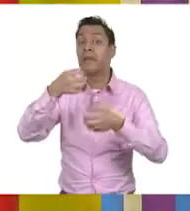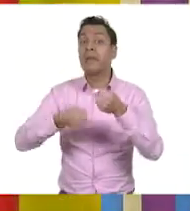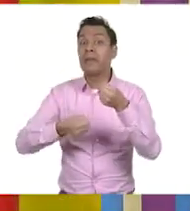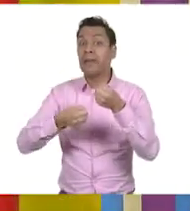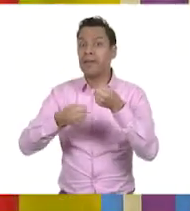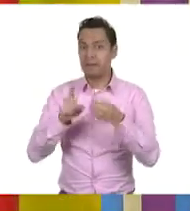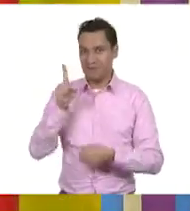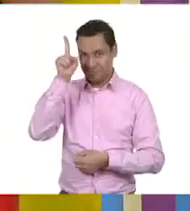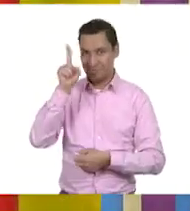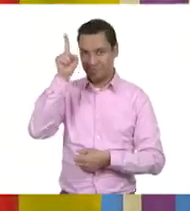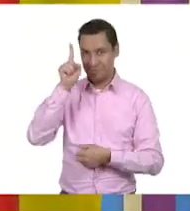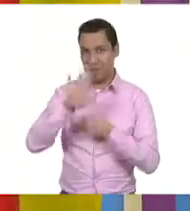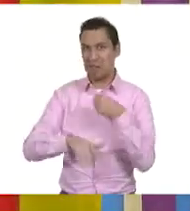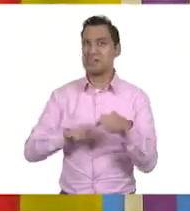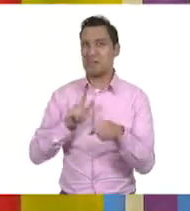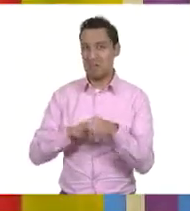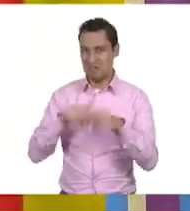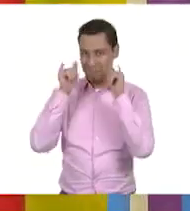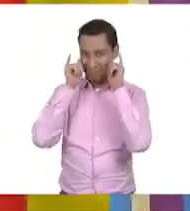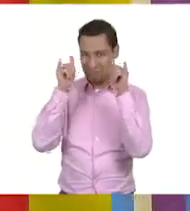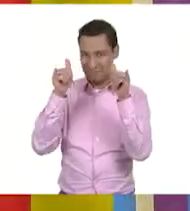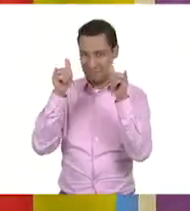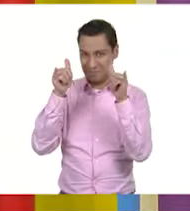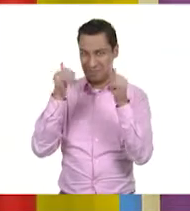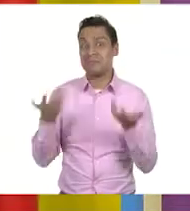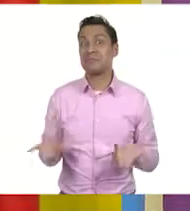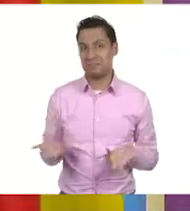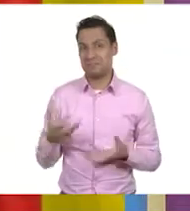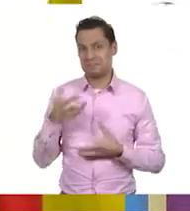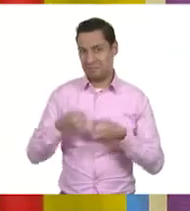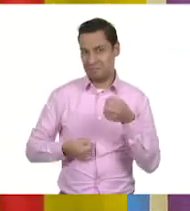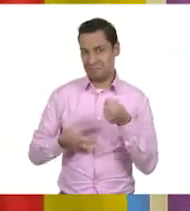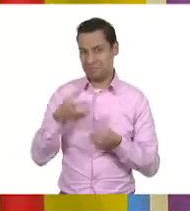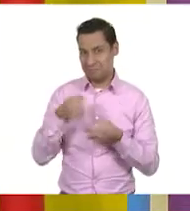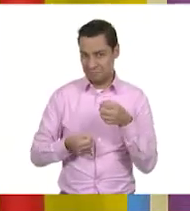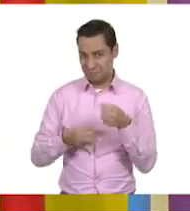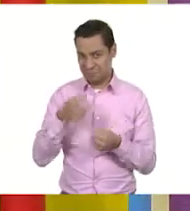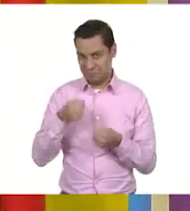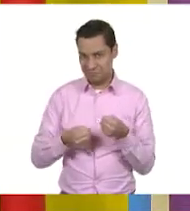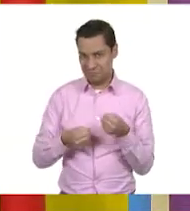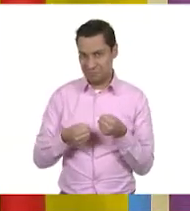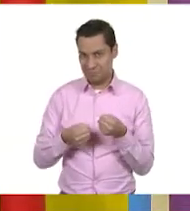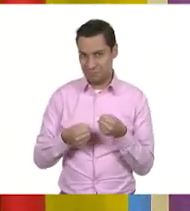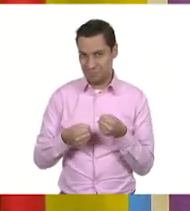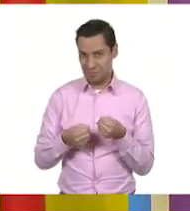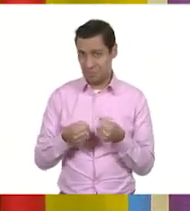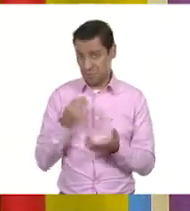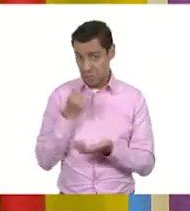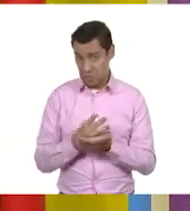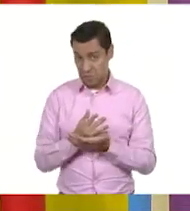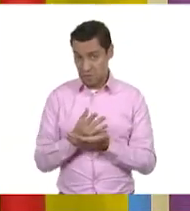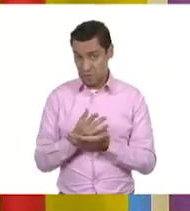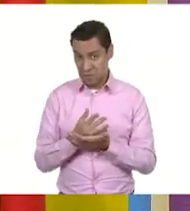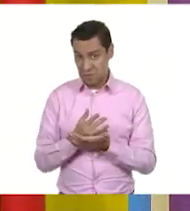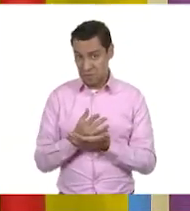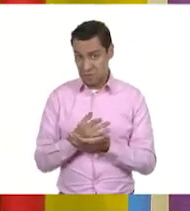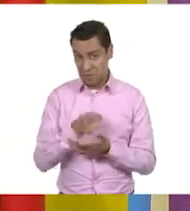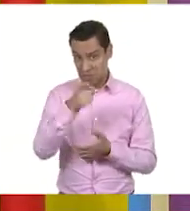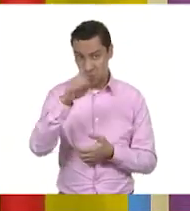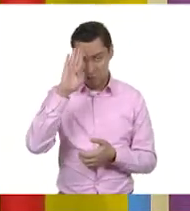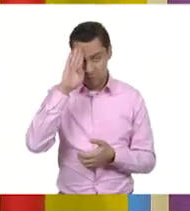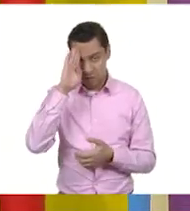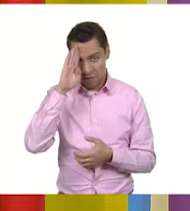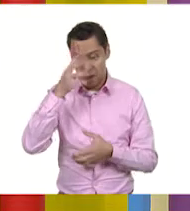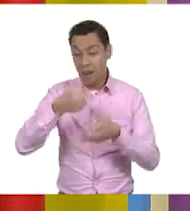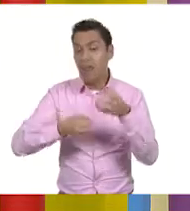de los animales. Ah, pero también no solamente de los animales, ¿verdad? Hay otra leche. ¿Qué imagina, niñas y niños?